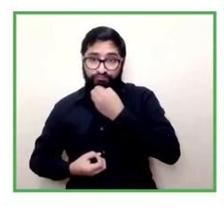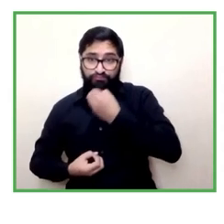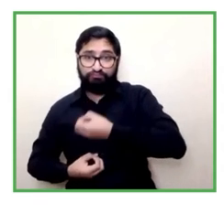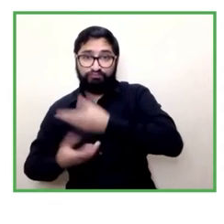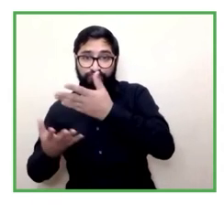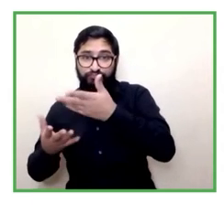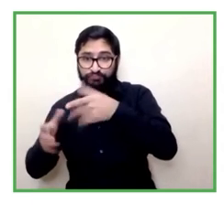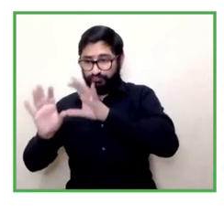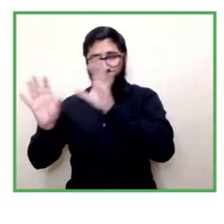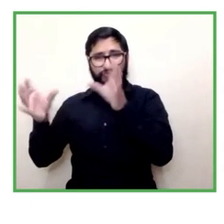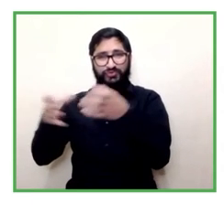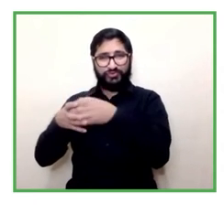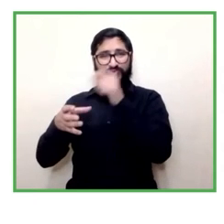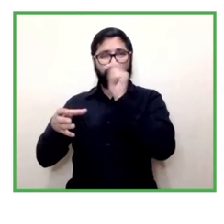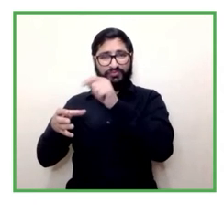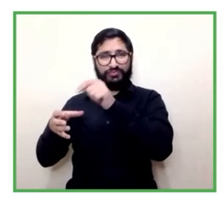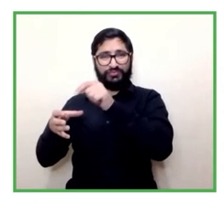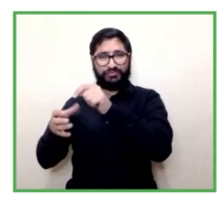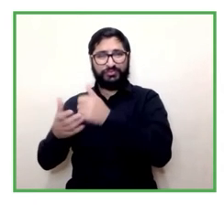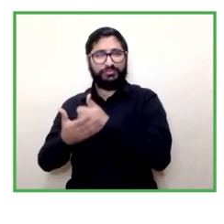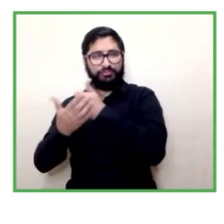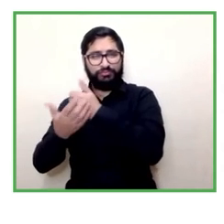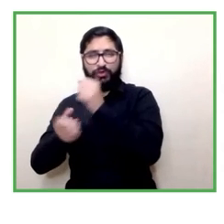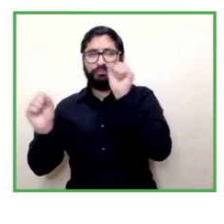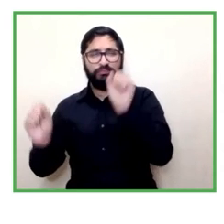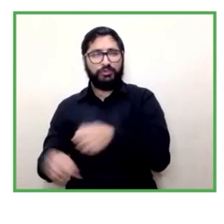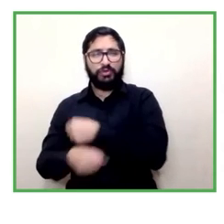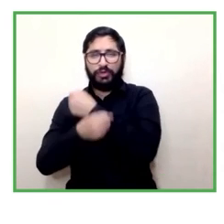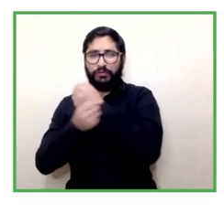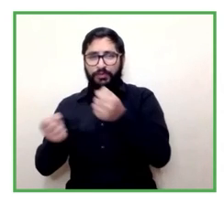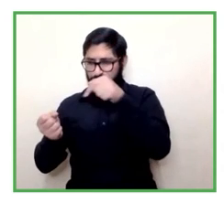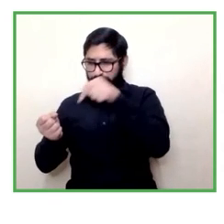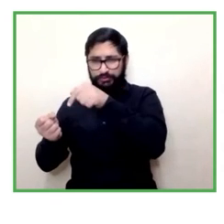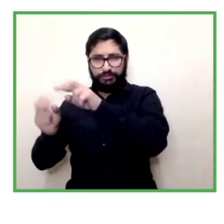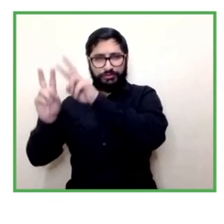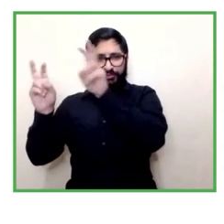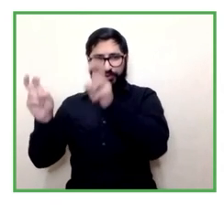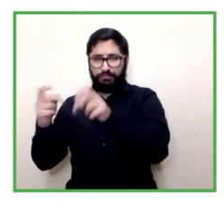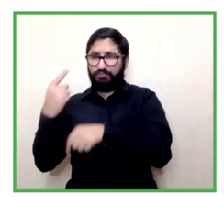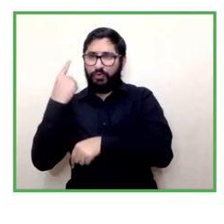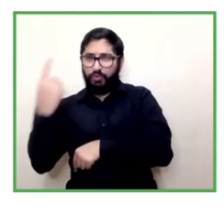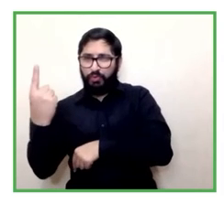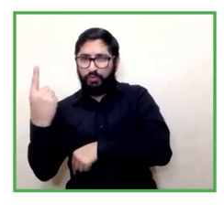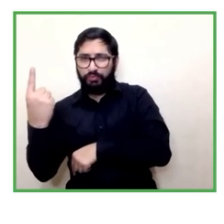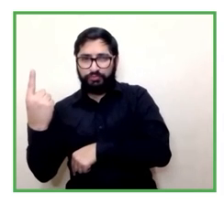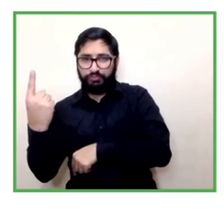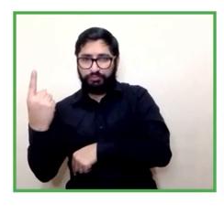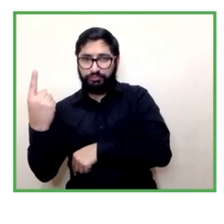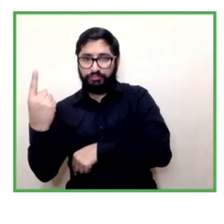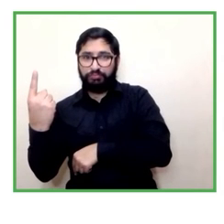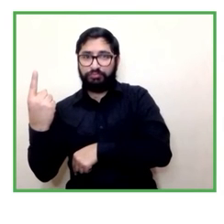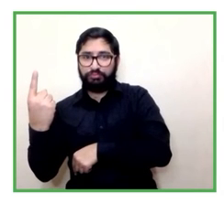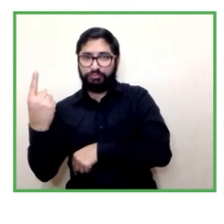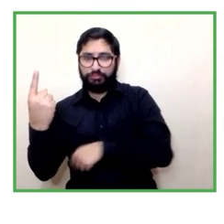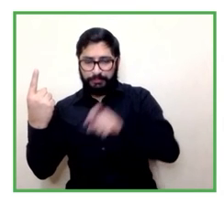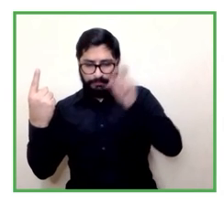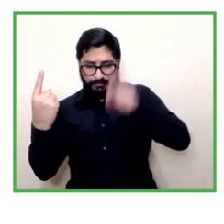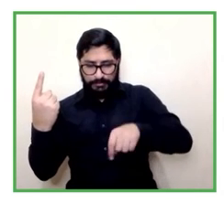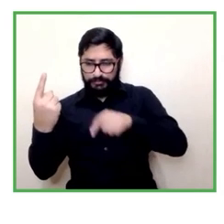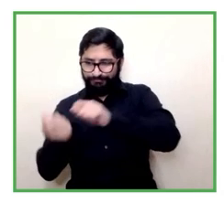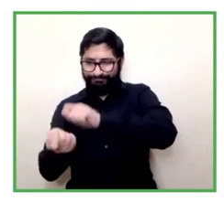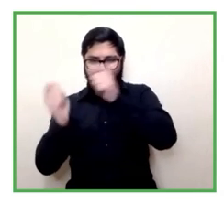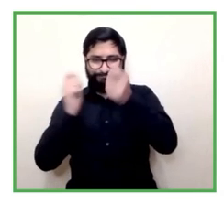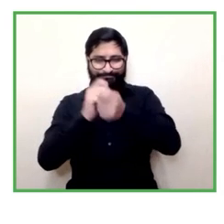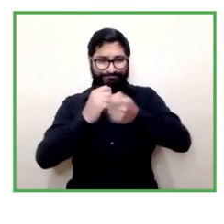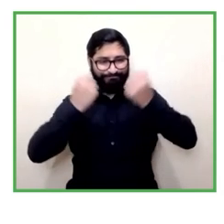y no podemos seguir siendo una política perdón una buena práctica ¿me entiendes? ya